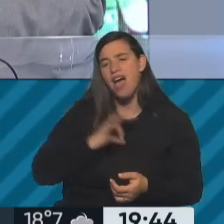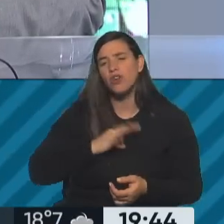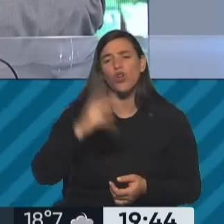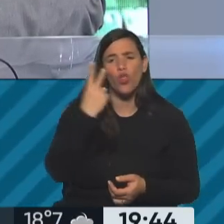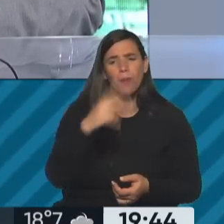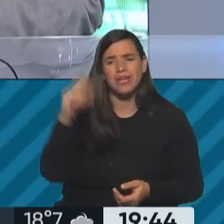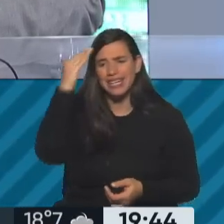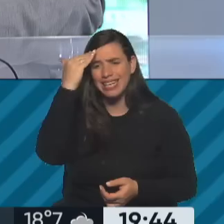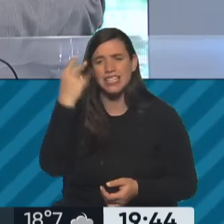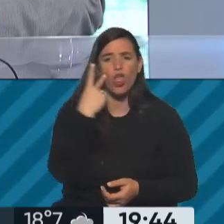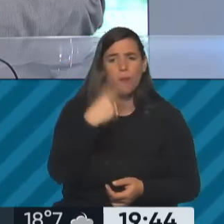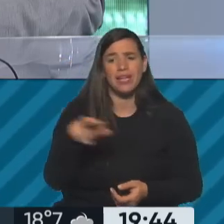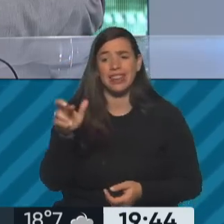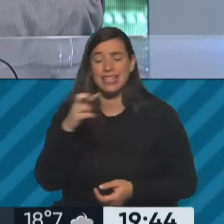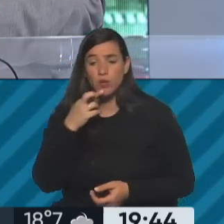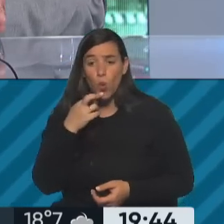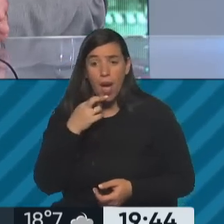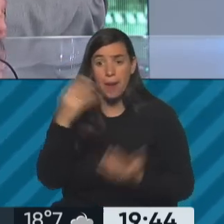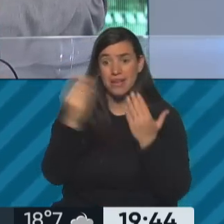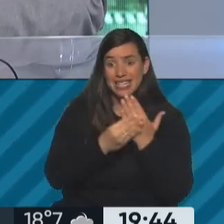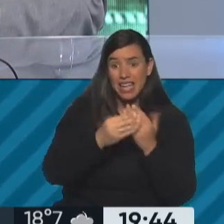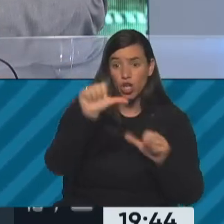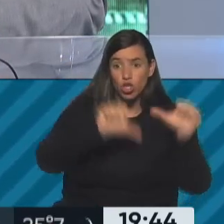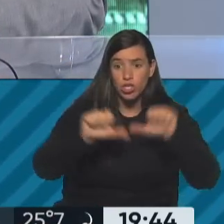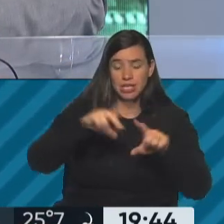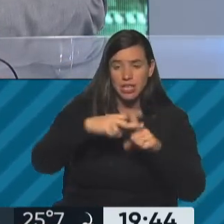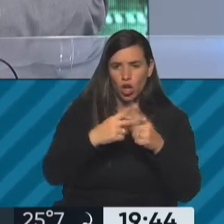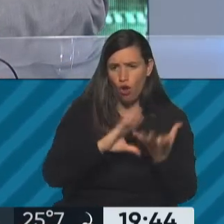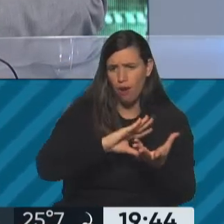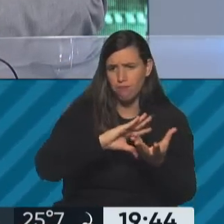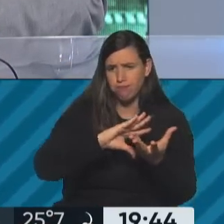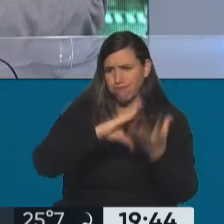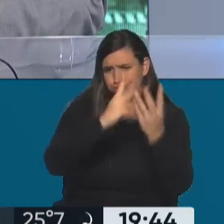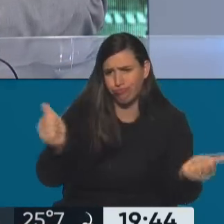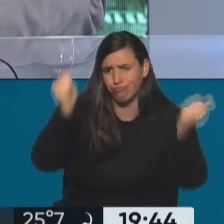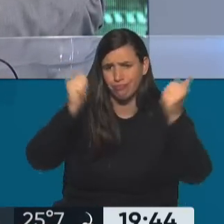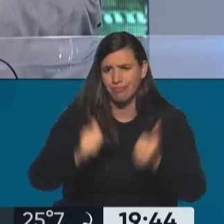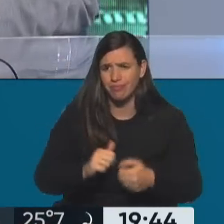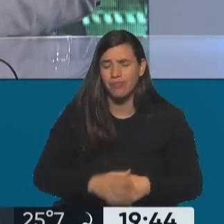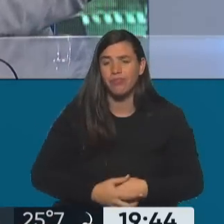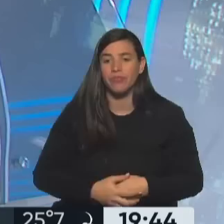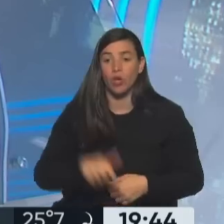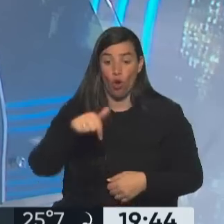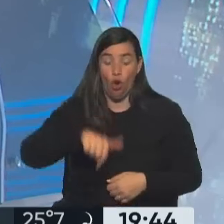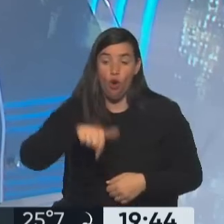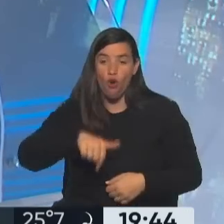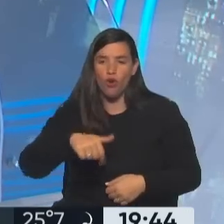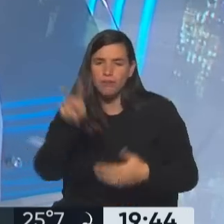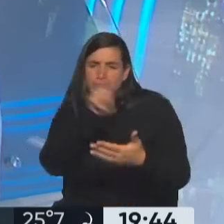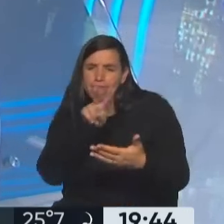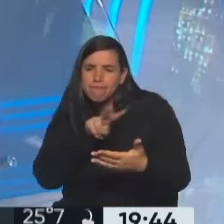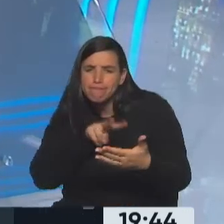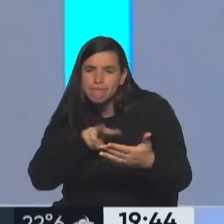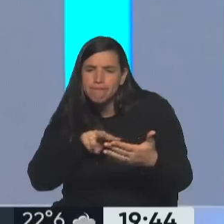que eliminó el Ministerio de Ciencia y Tecnología. y achicaron los pesos. Yo hoy estaba leyendo el programa de otro candidato, lo leí con detalle para ver qué decía